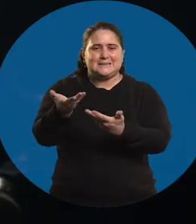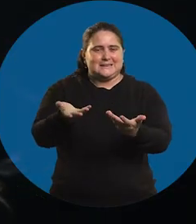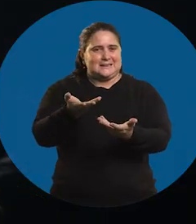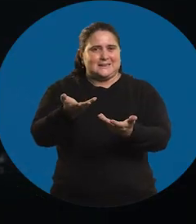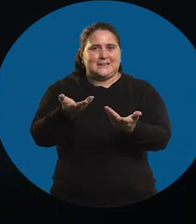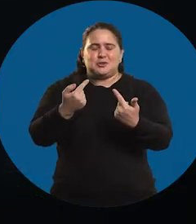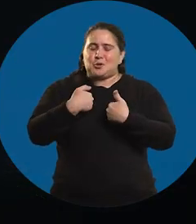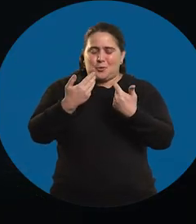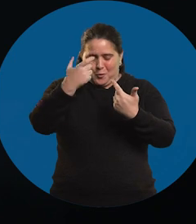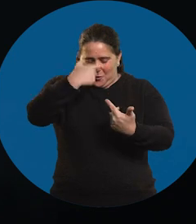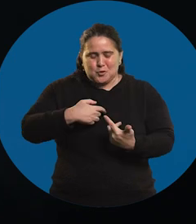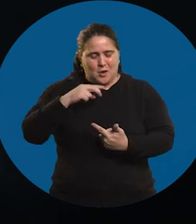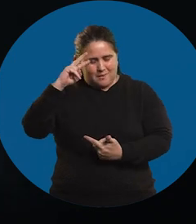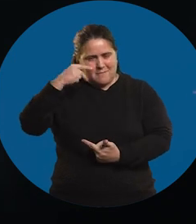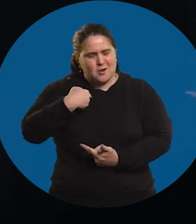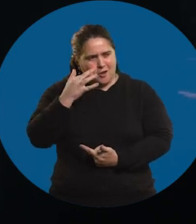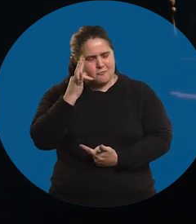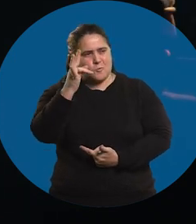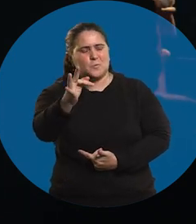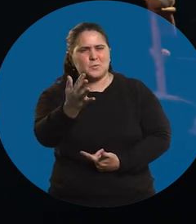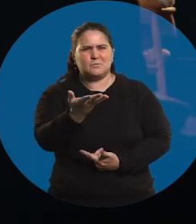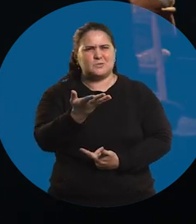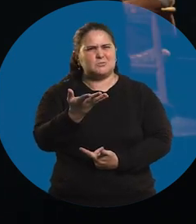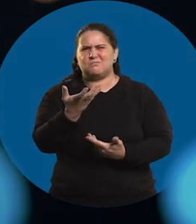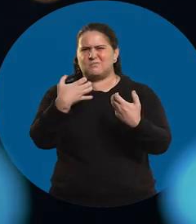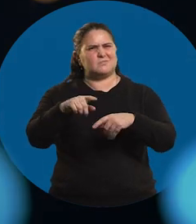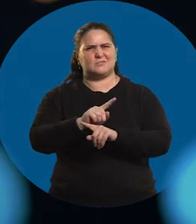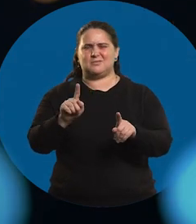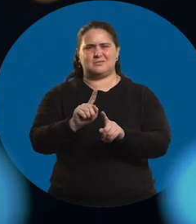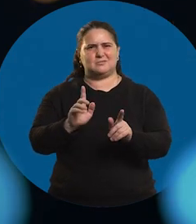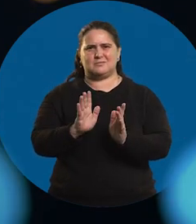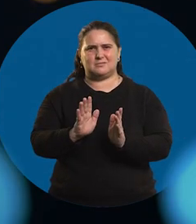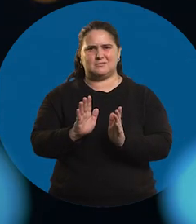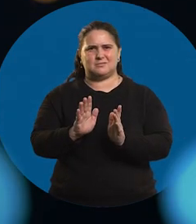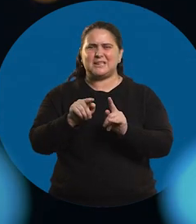En esto de cómo soy, esto de pensarme en el futuro, digo, pero yo no quiero...